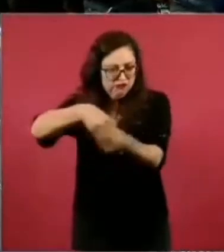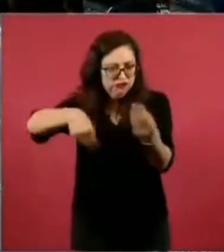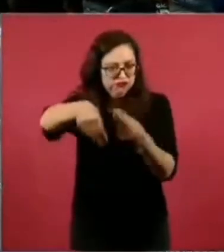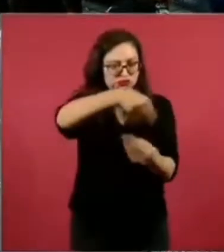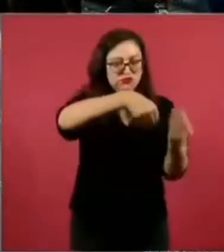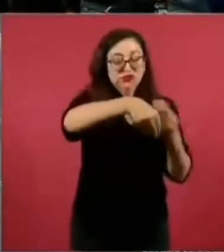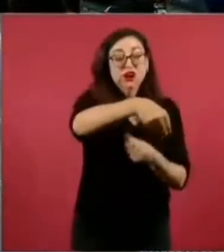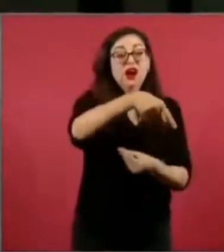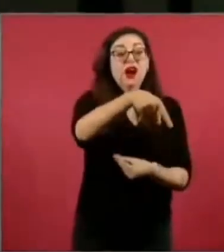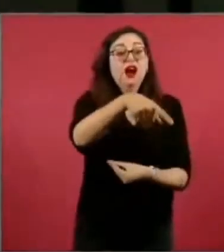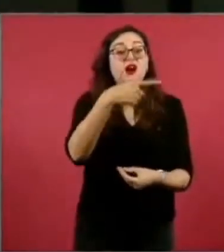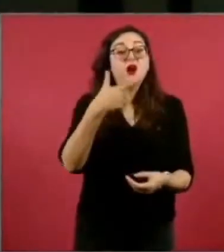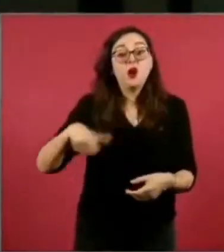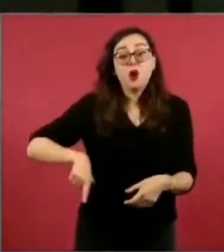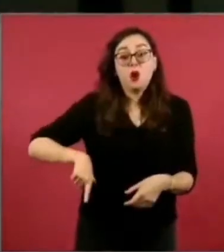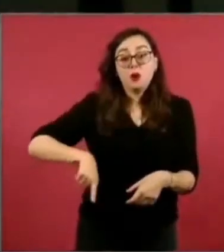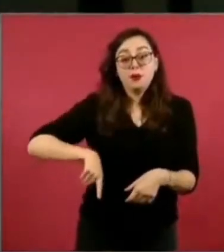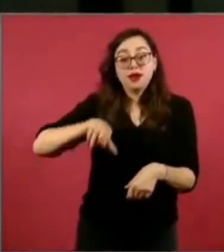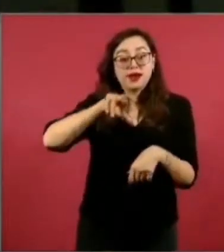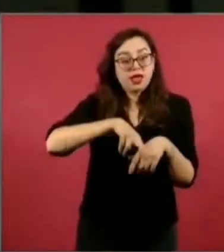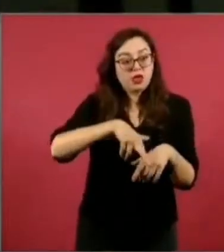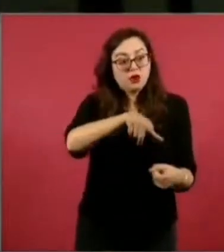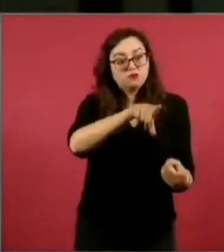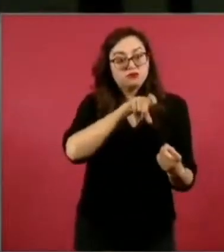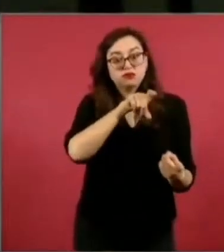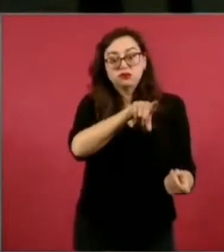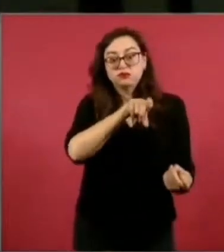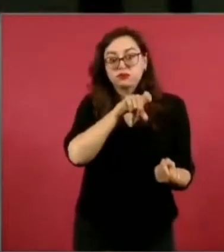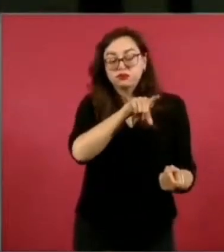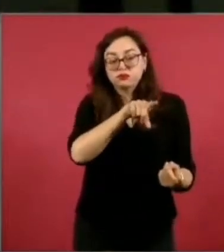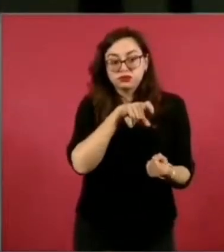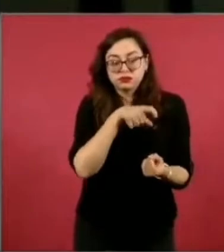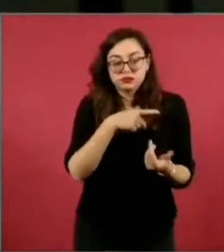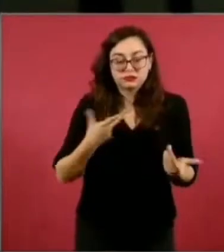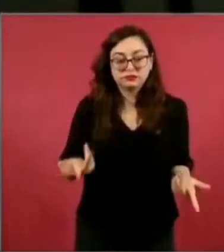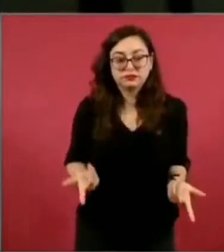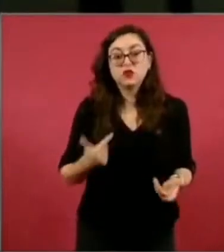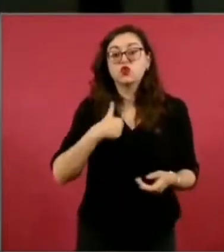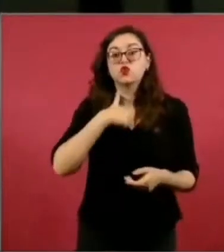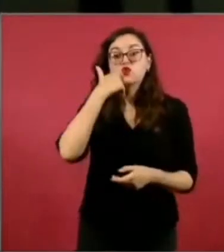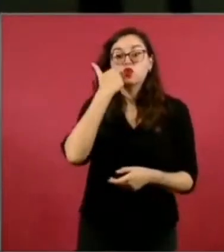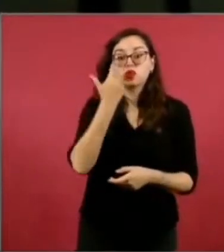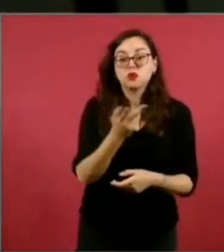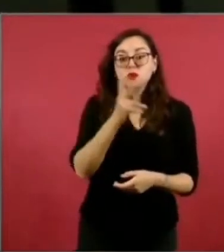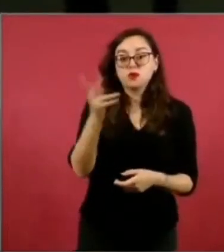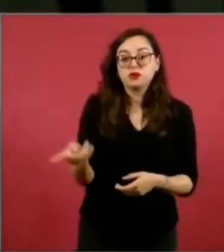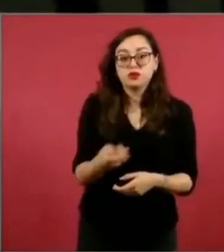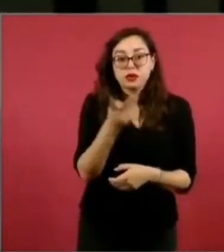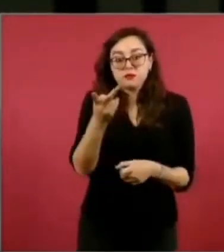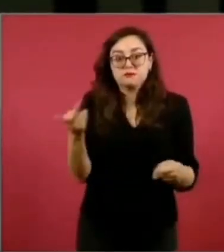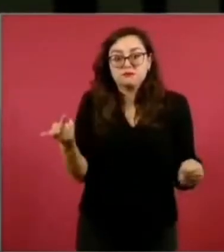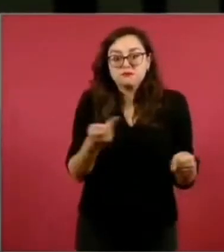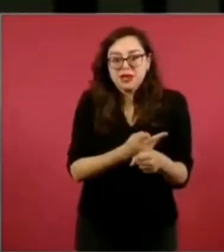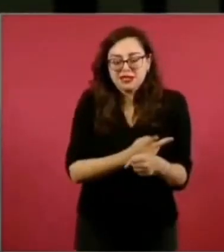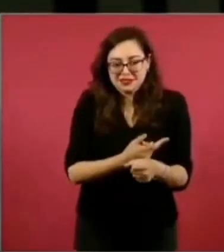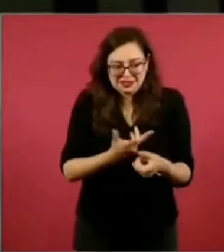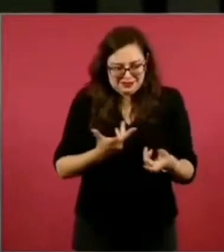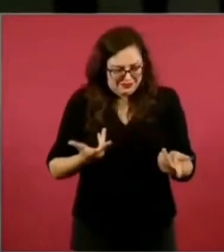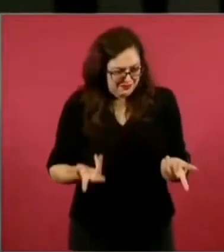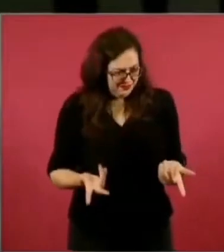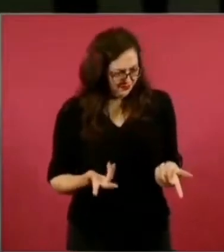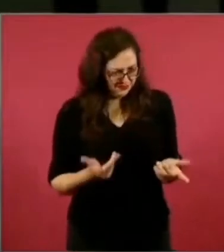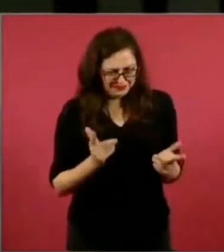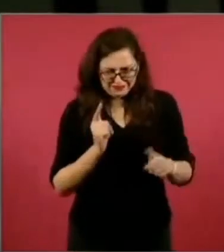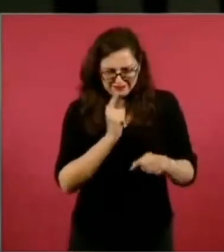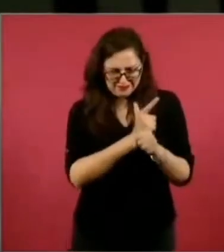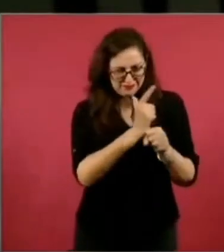gobernador por este tipo de despachos, por este tipo de negocios. Yo quisiera preguntarle qué procede sobre este tipo de maniobras, sobre este